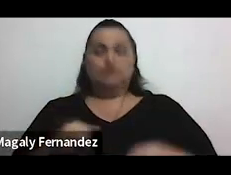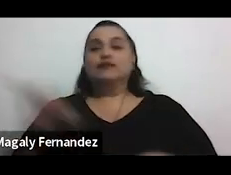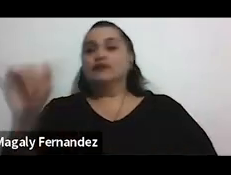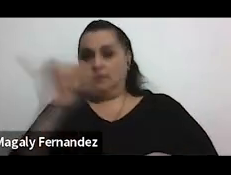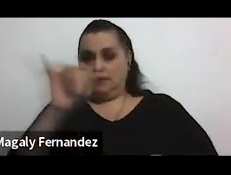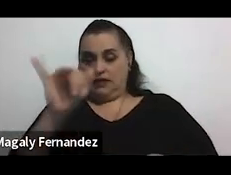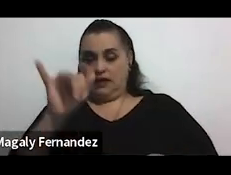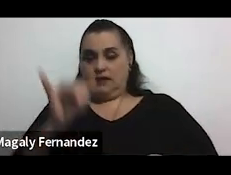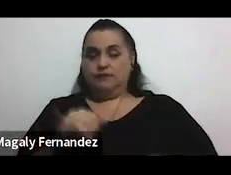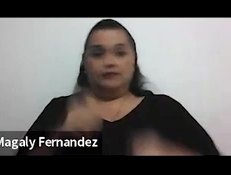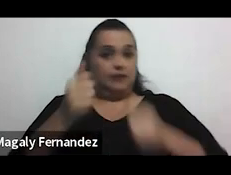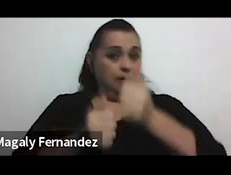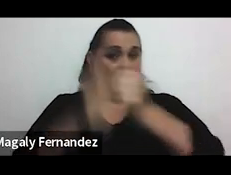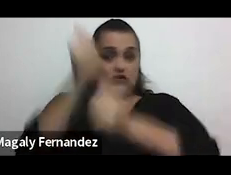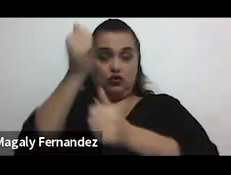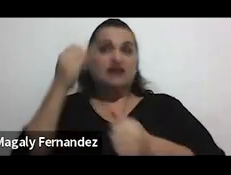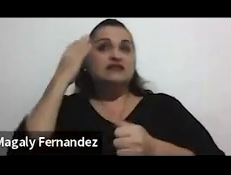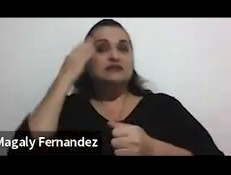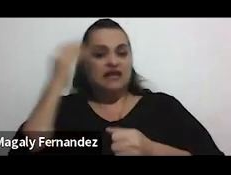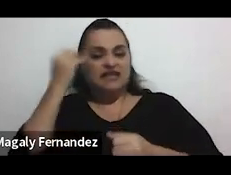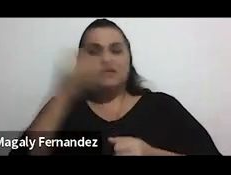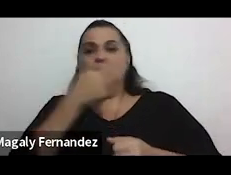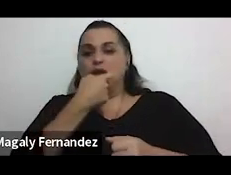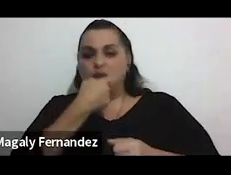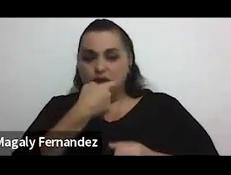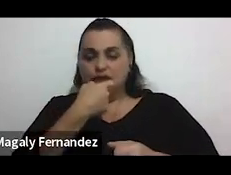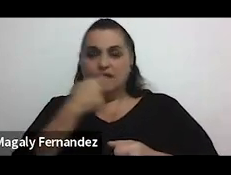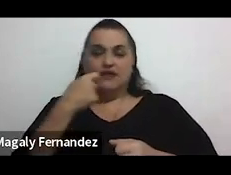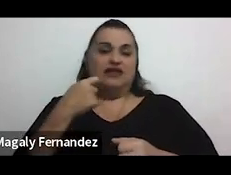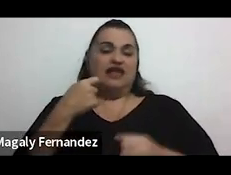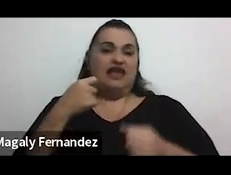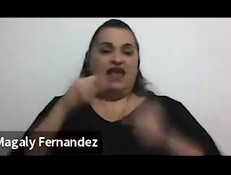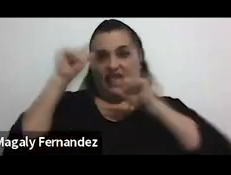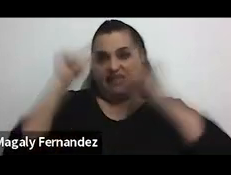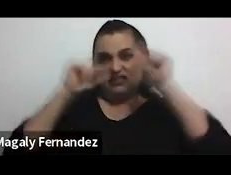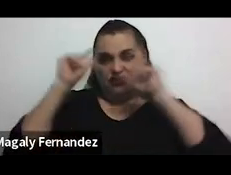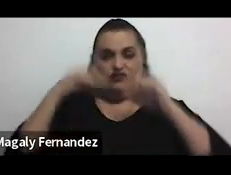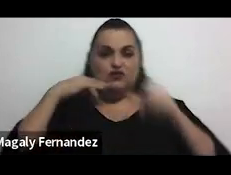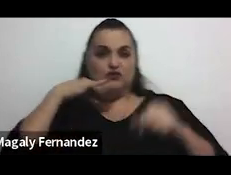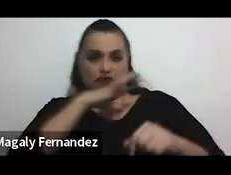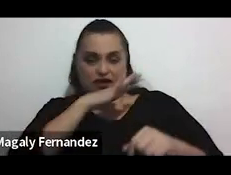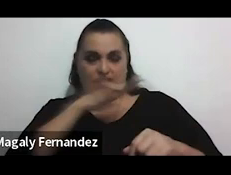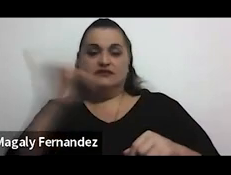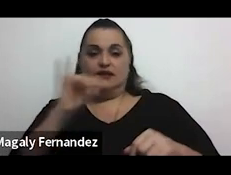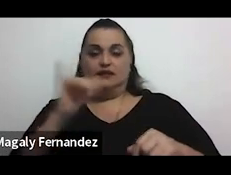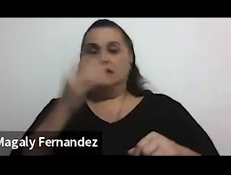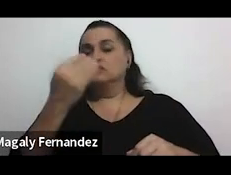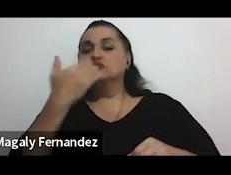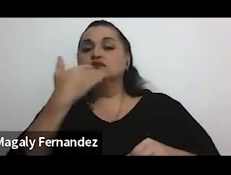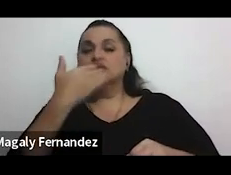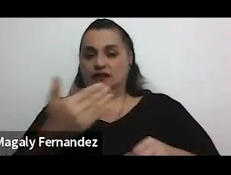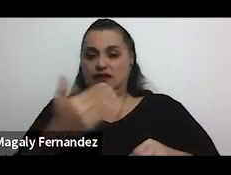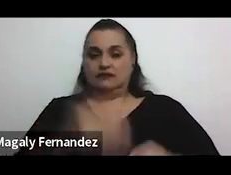una mayoría ha experimentado silbidos o gestos obscenos. Muchas gracias a